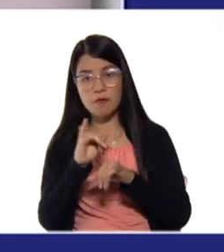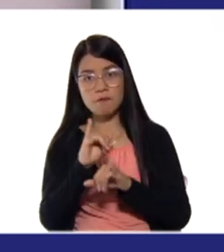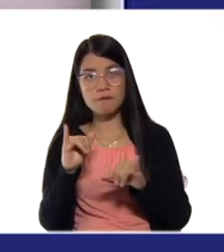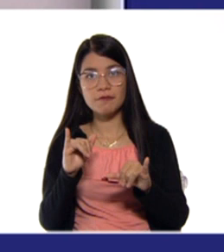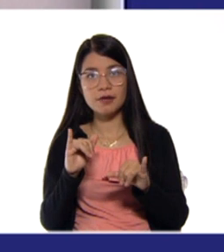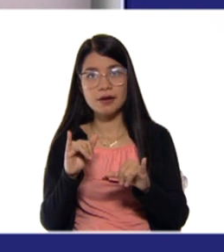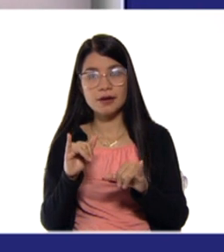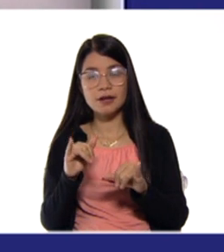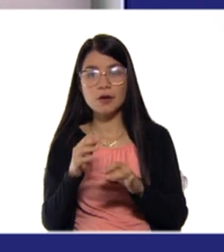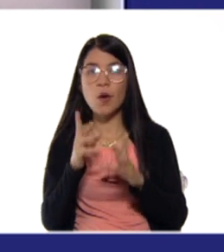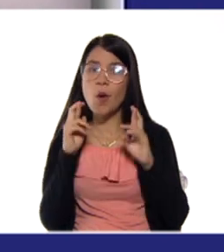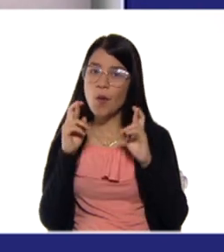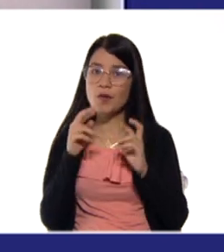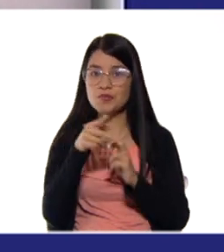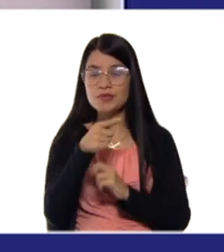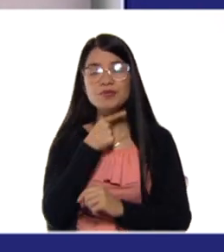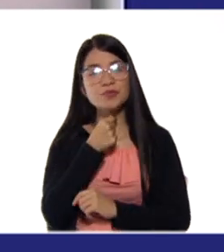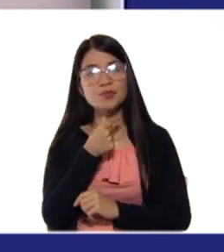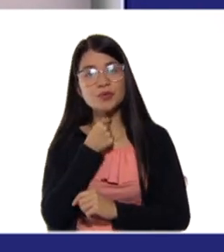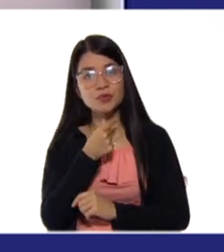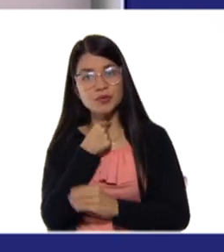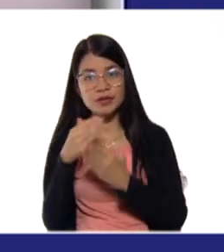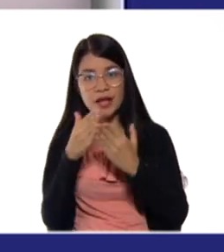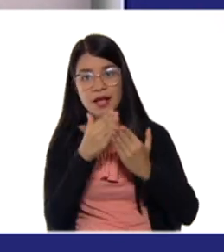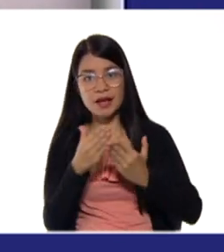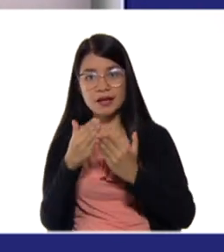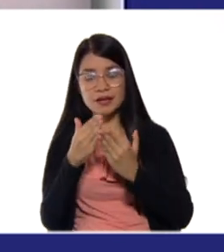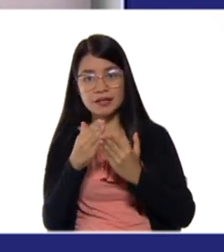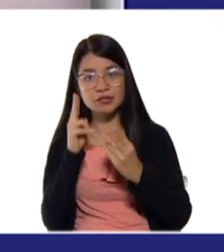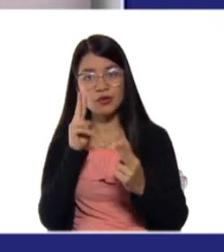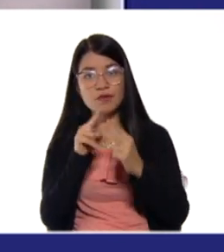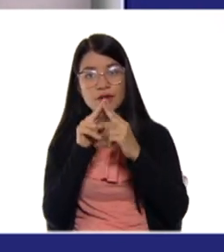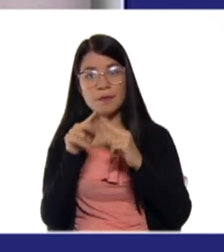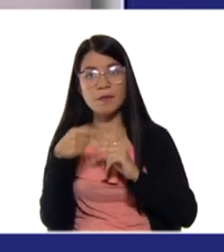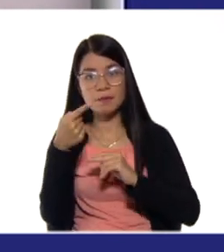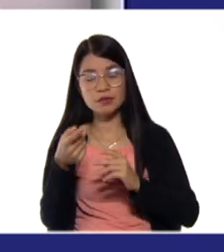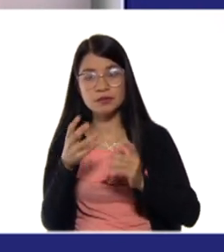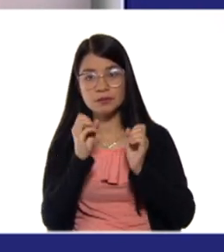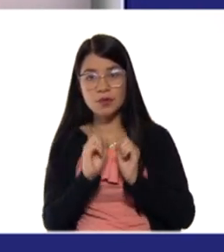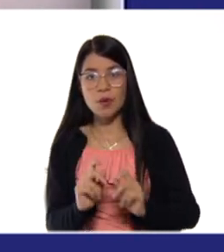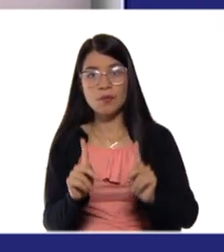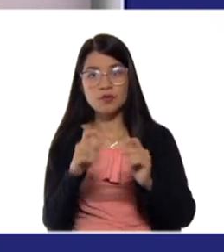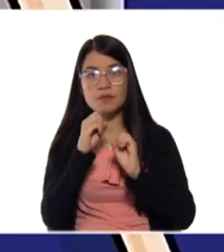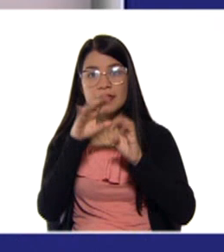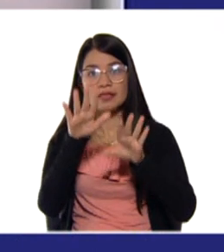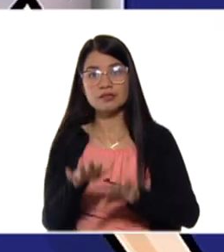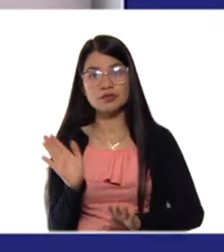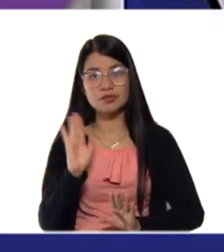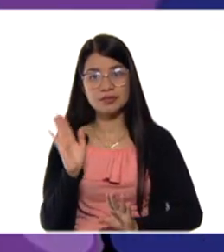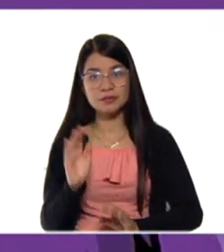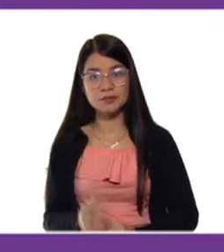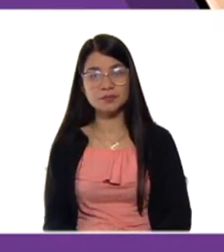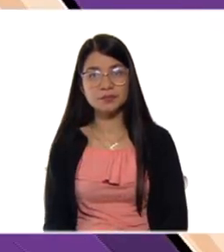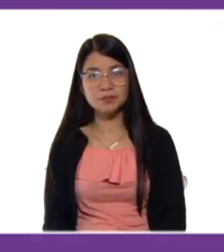Espero que le haya gustado la clase. Hasta una próxima oportunidad. Muchas bendiciones. Chao.